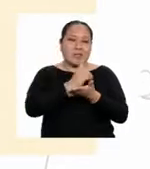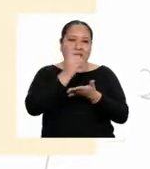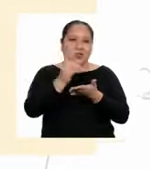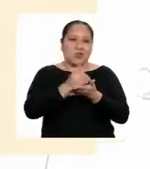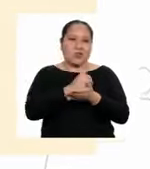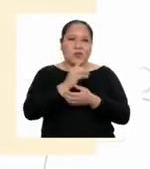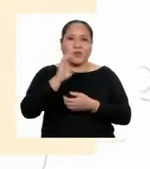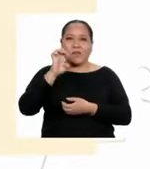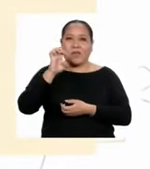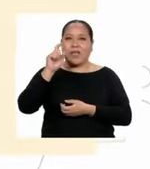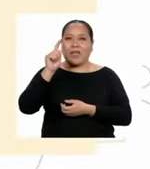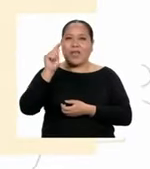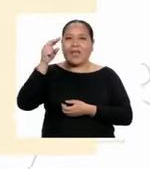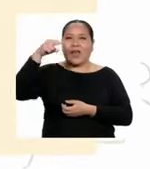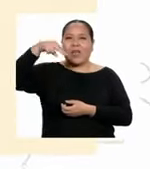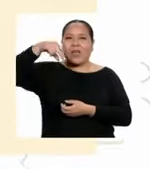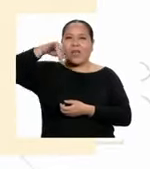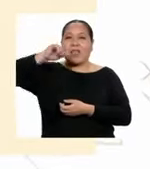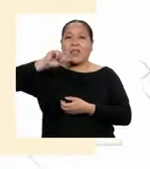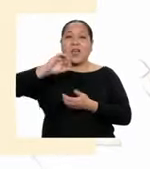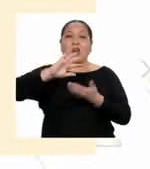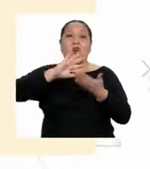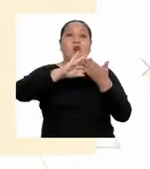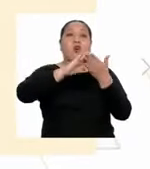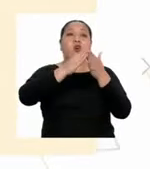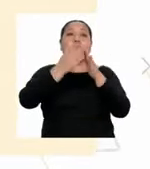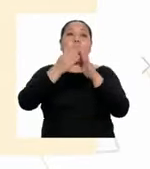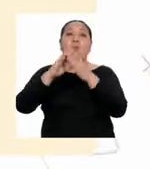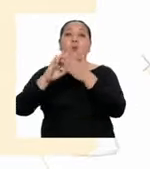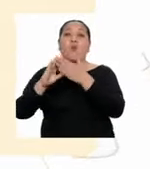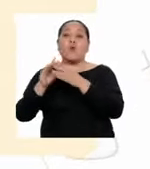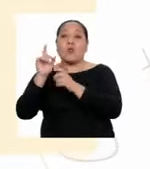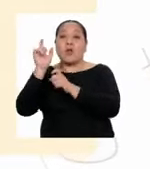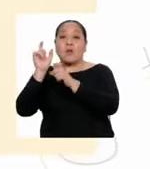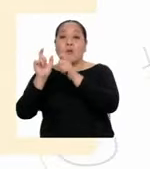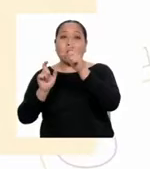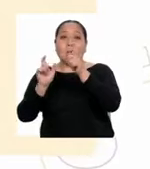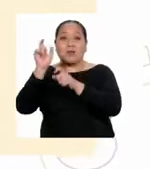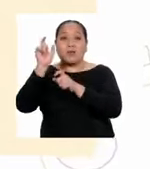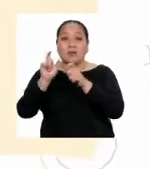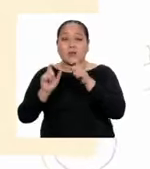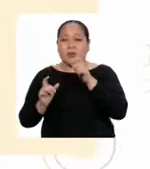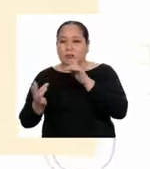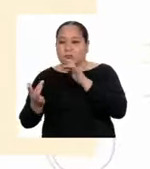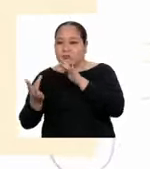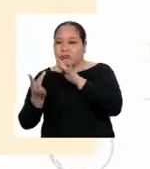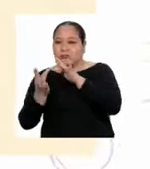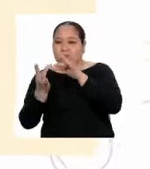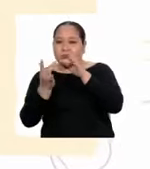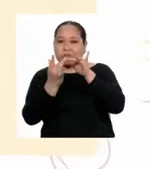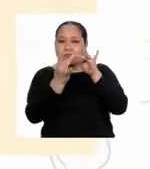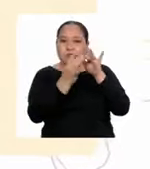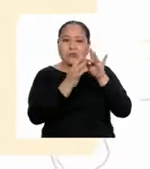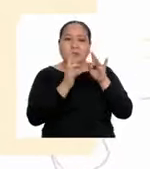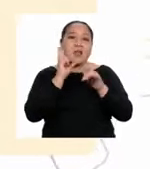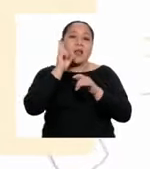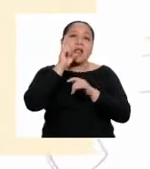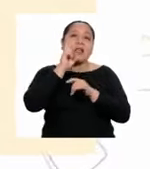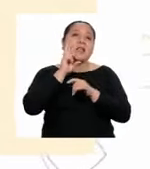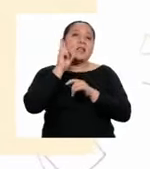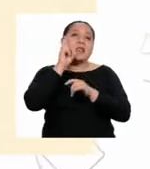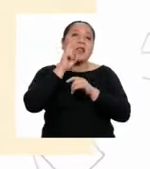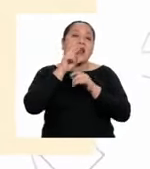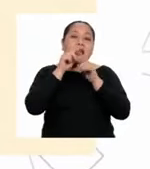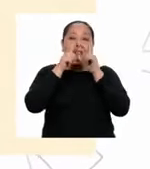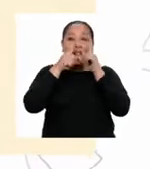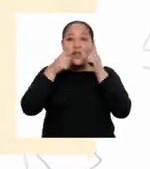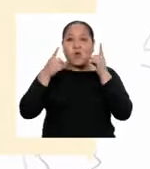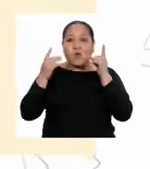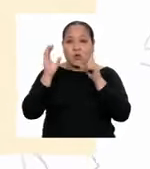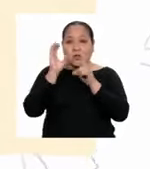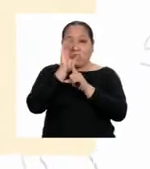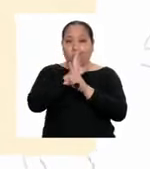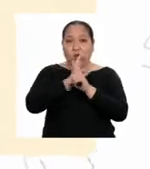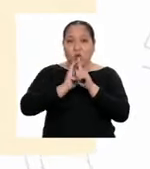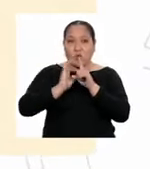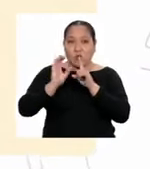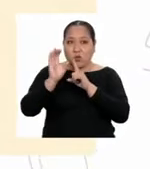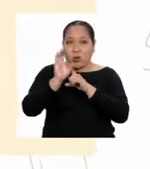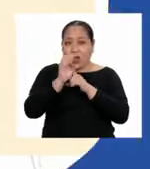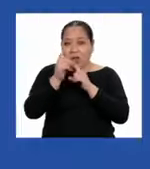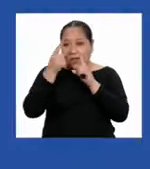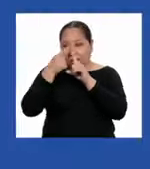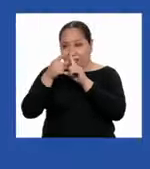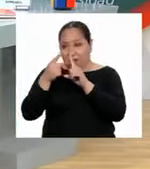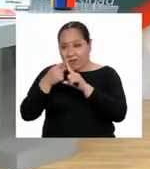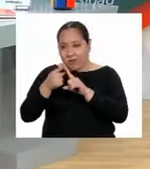Etnia, comunidad humana definida por afinidades raciales, lingüísticas, culturales, etc.